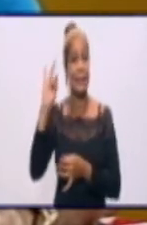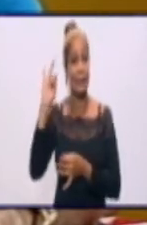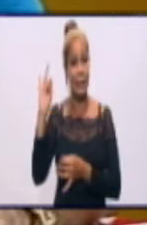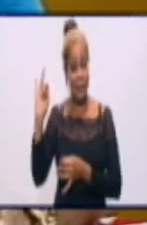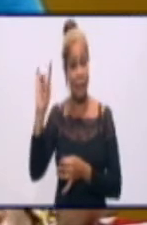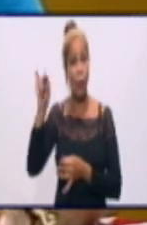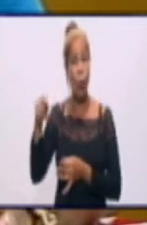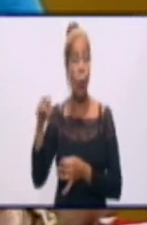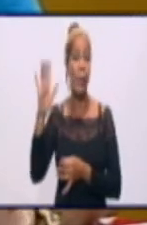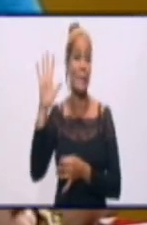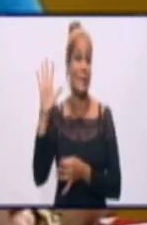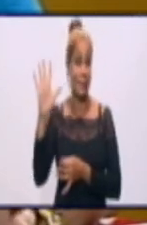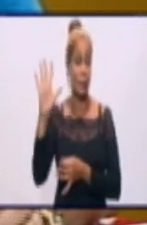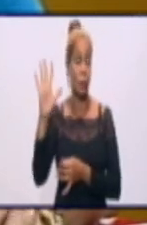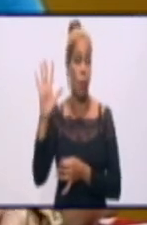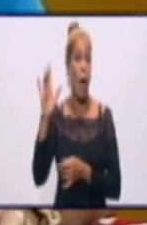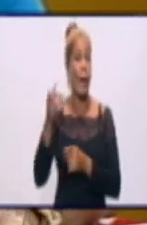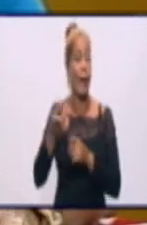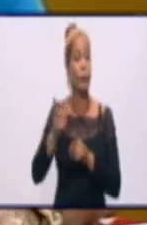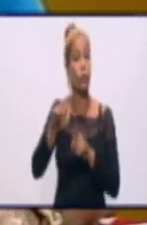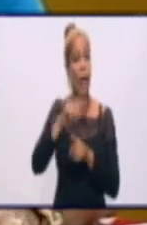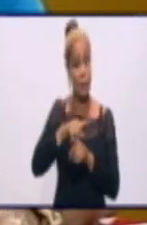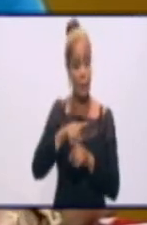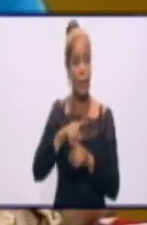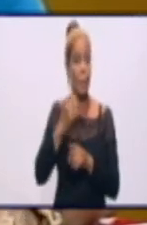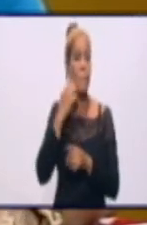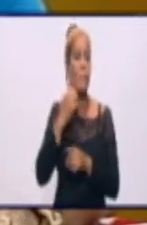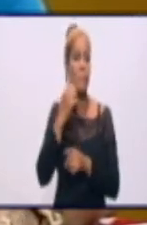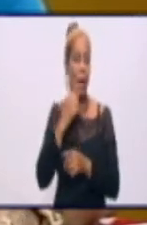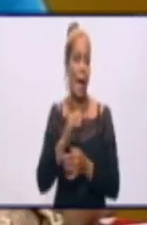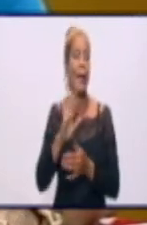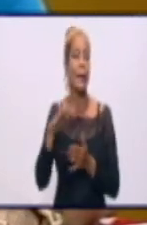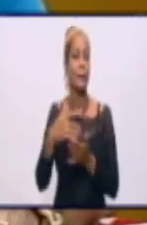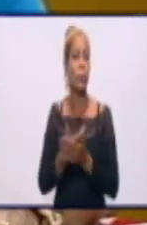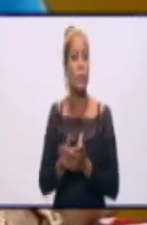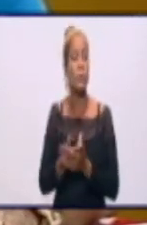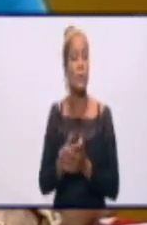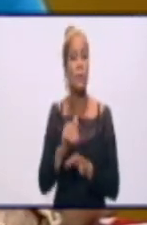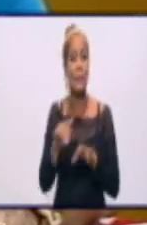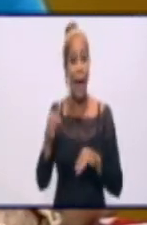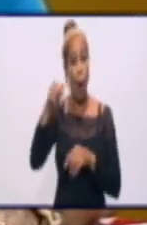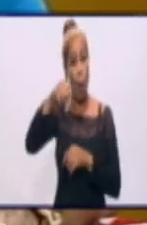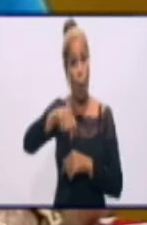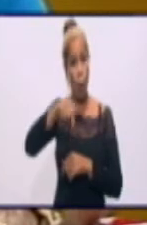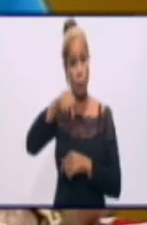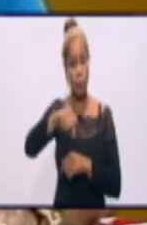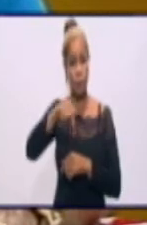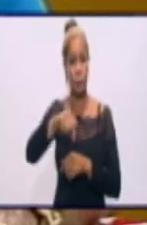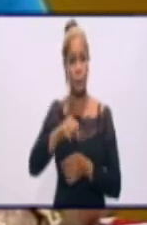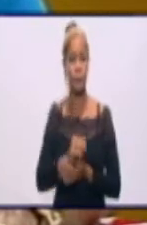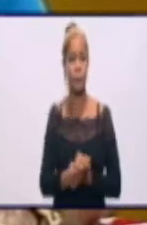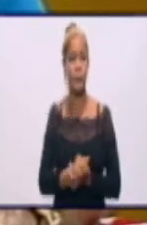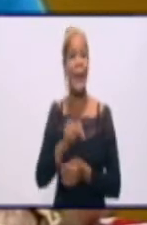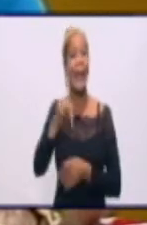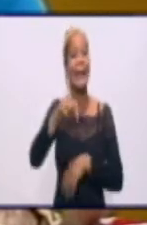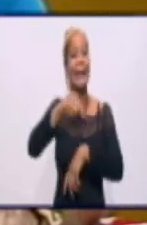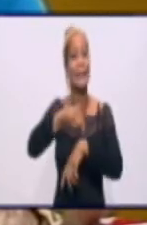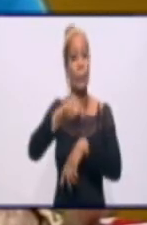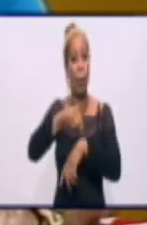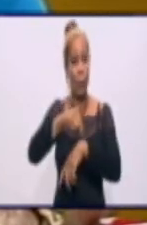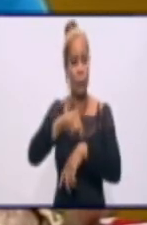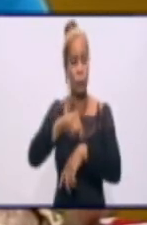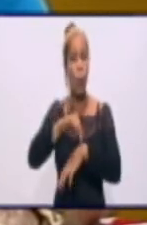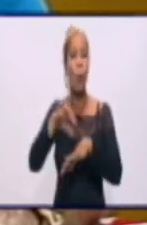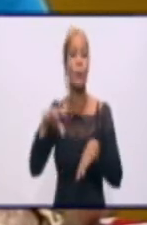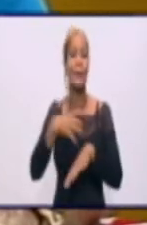,8, es decir, que ayer hubo cierta mejoría. Hoy ya como premisa, en este momento tenemos 15 megawatt